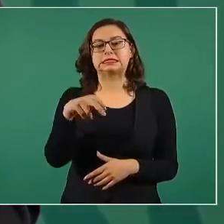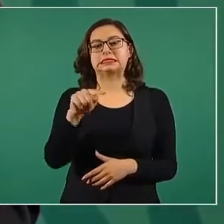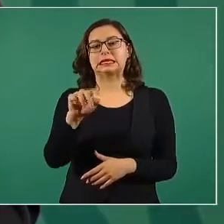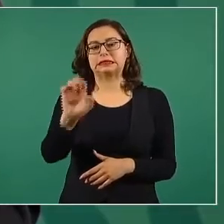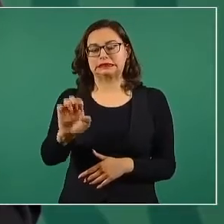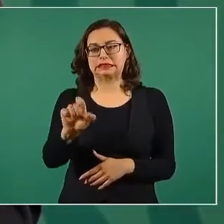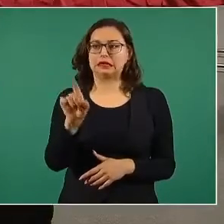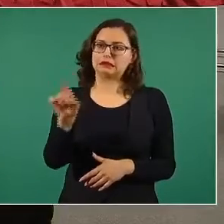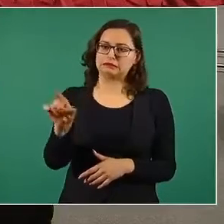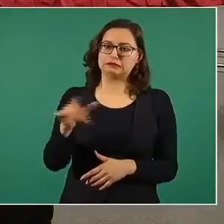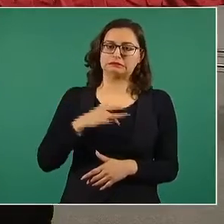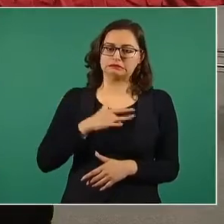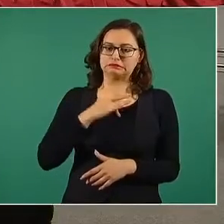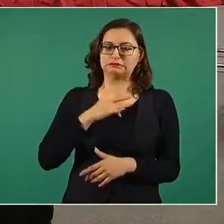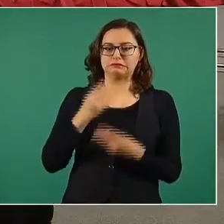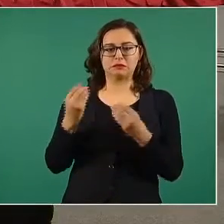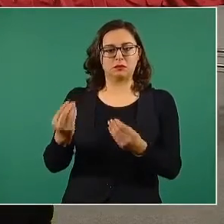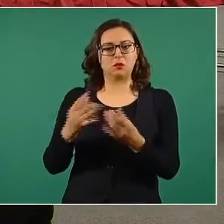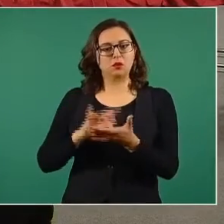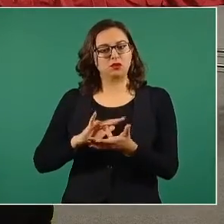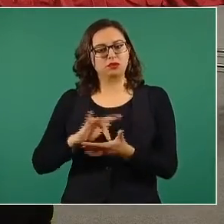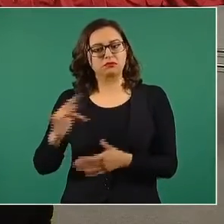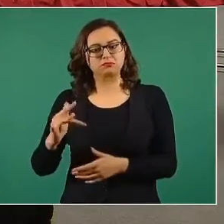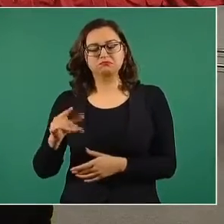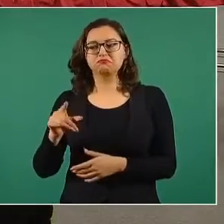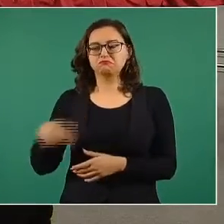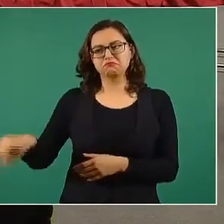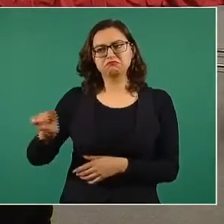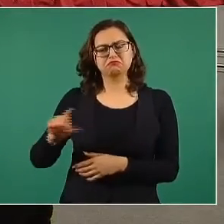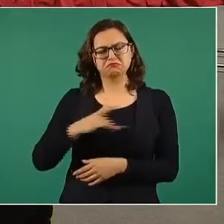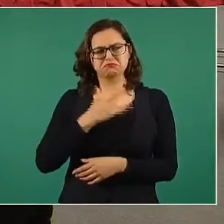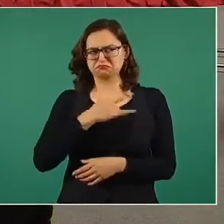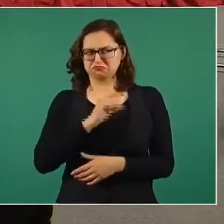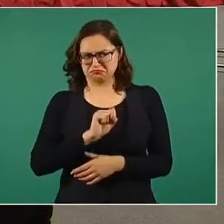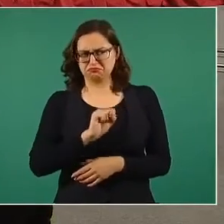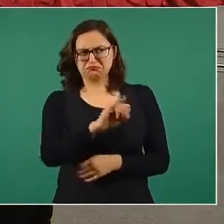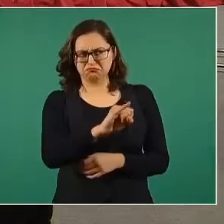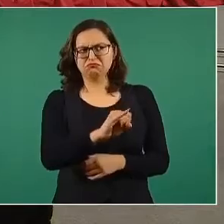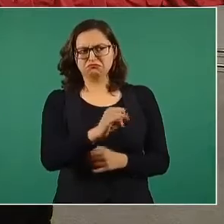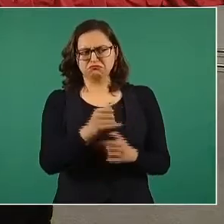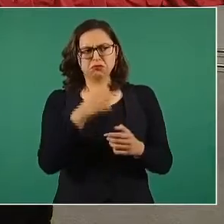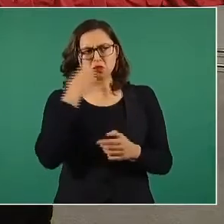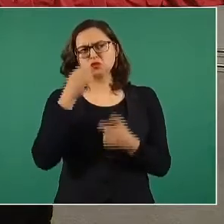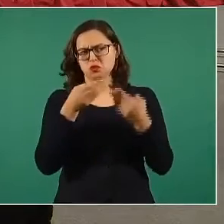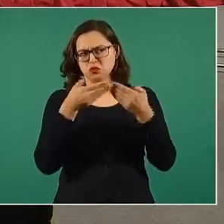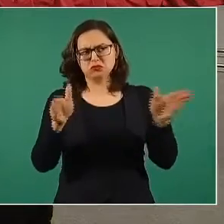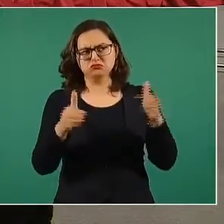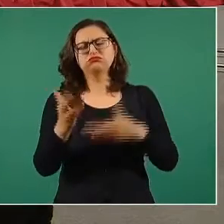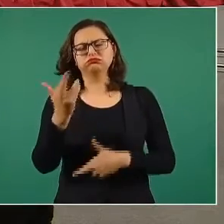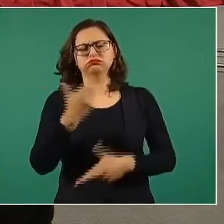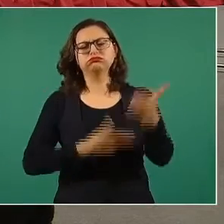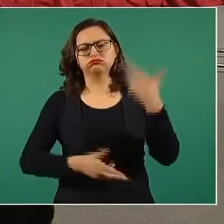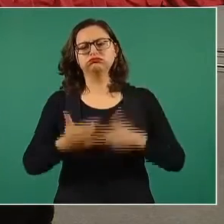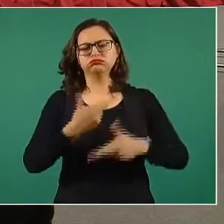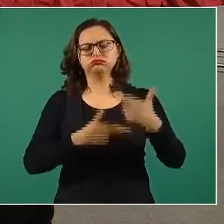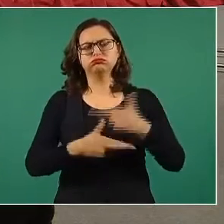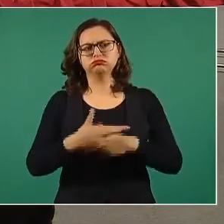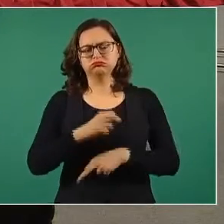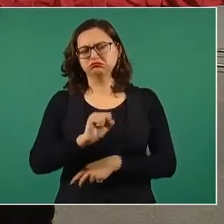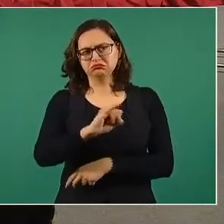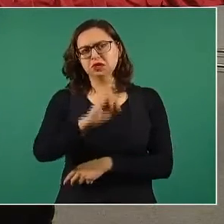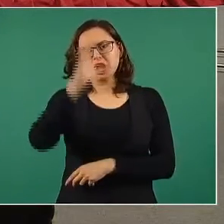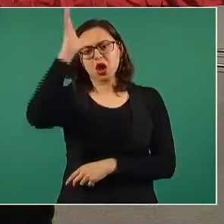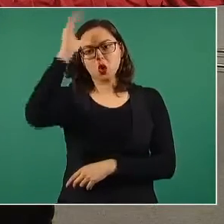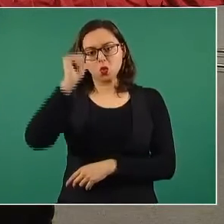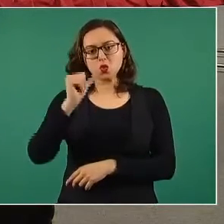ellos han respaldado esta decisión de que regresemos